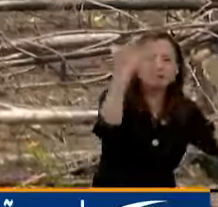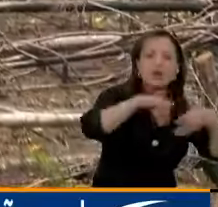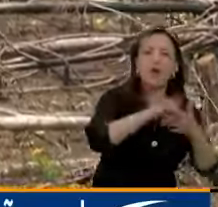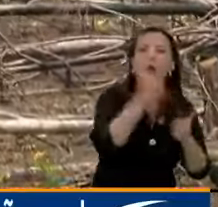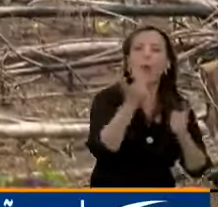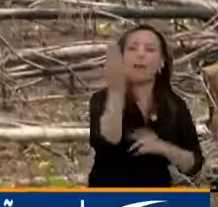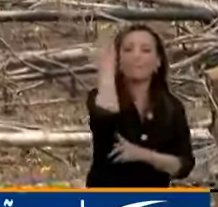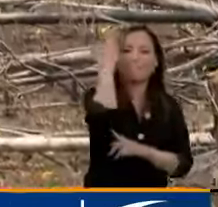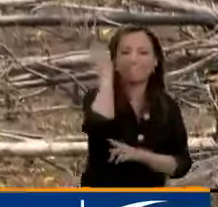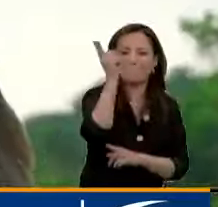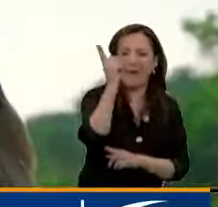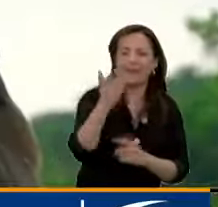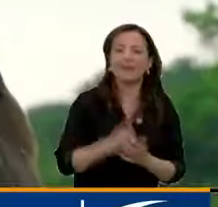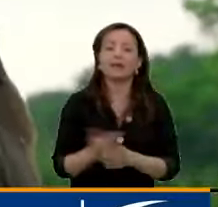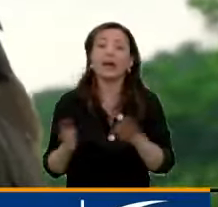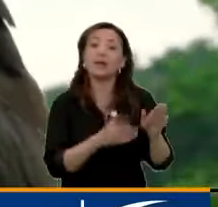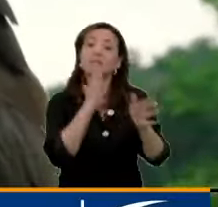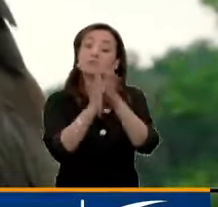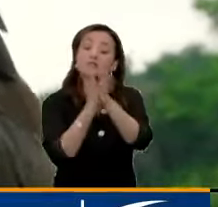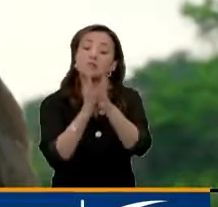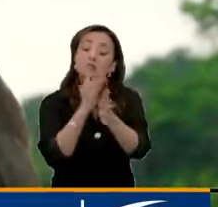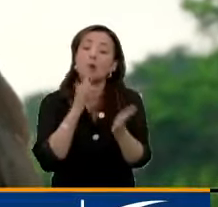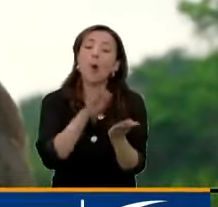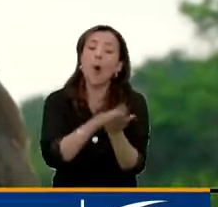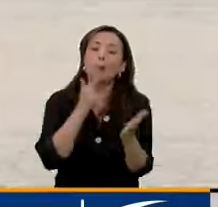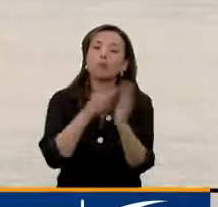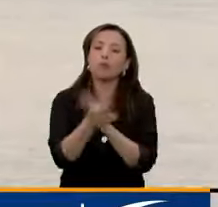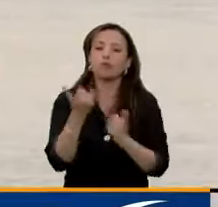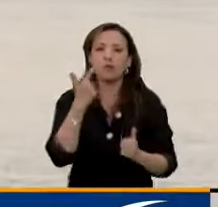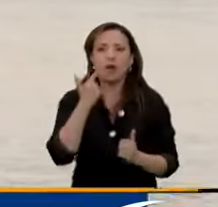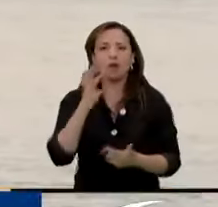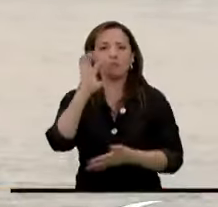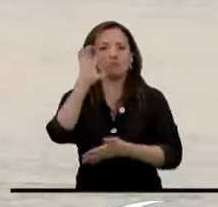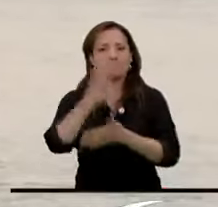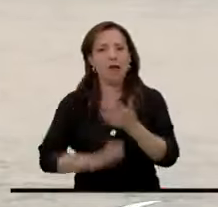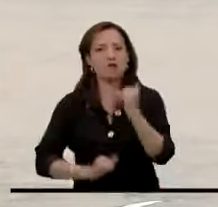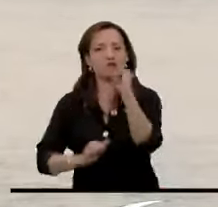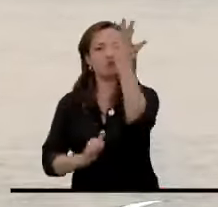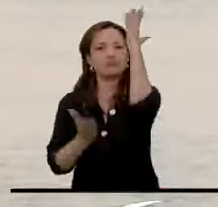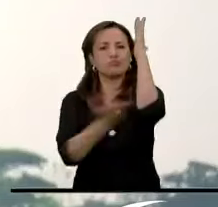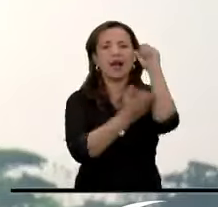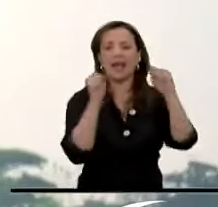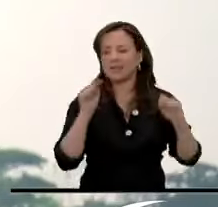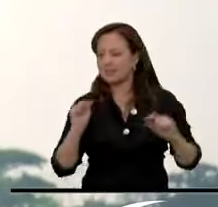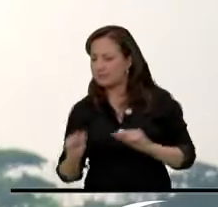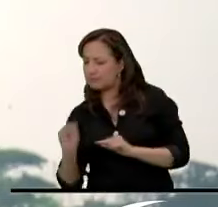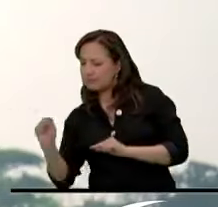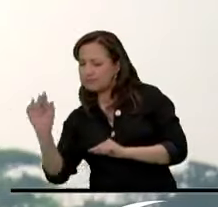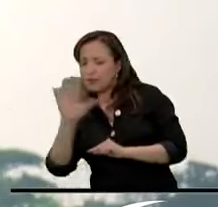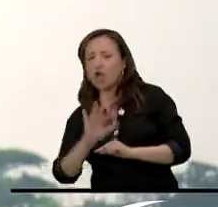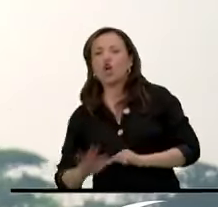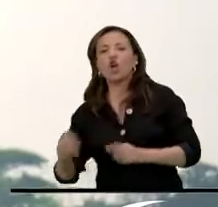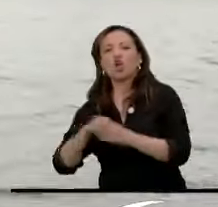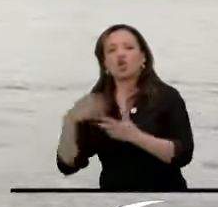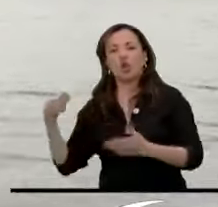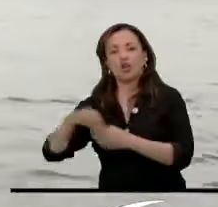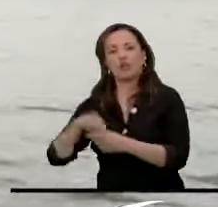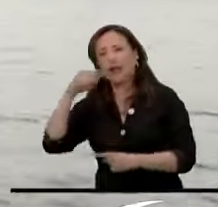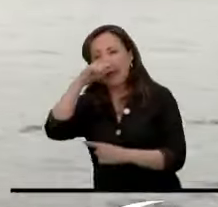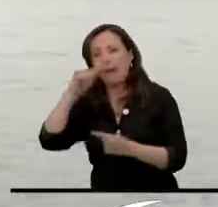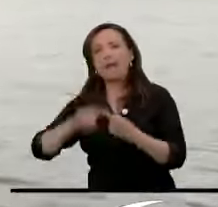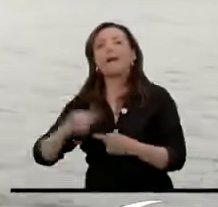informe también resalta la disminución de deforestación en los cuatro departamentos que conforman el Arco Amazónico, el Meta, el Putumayo, el Caquetá